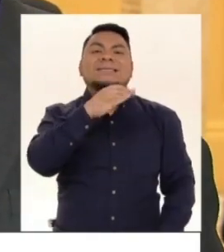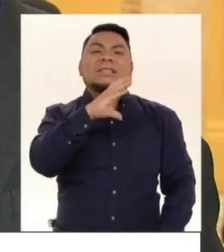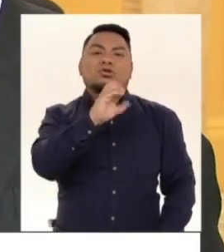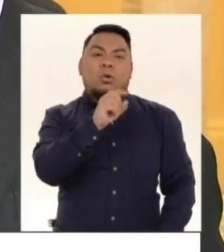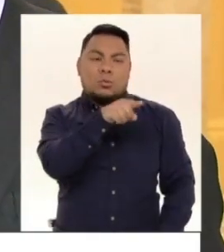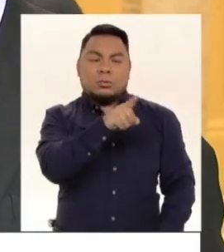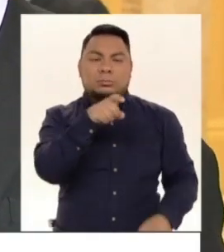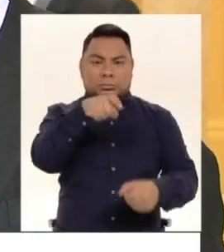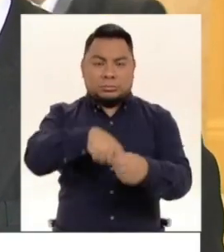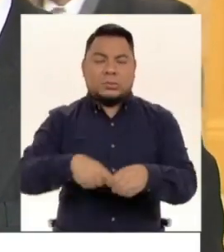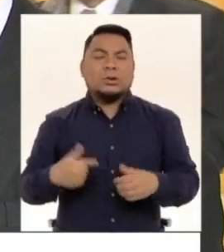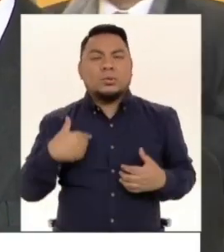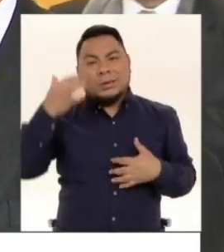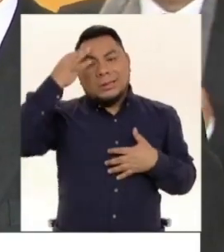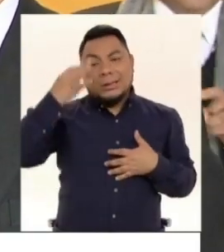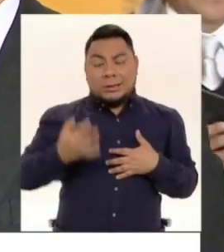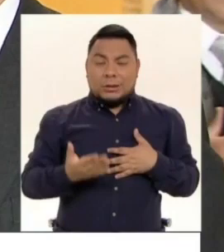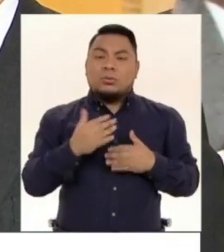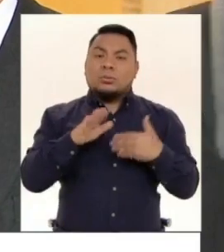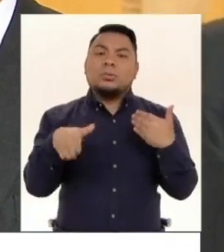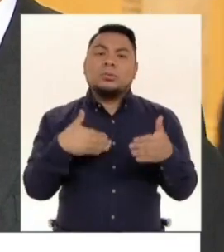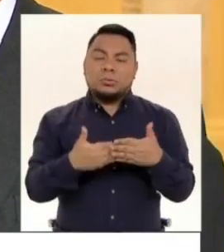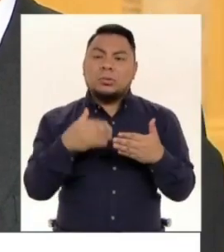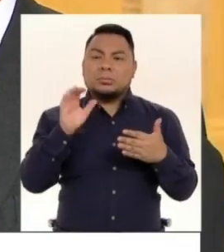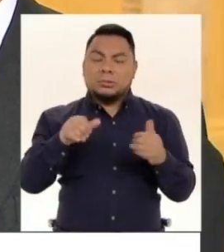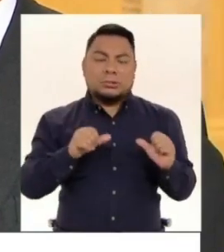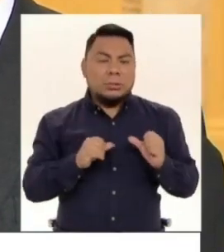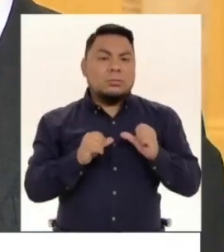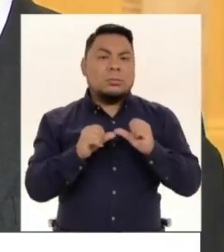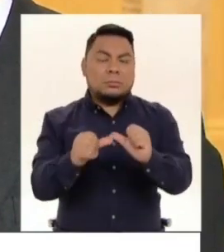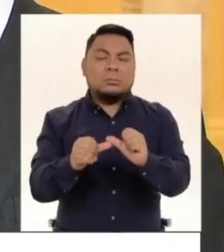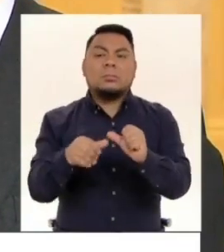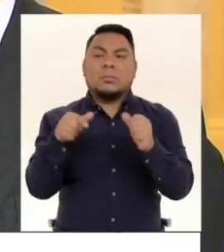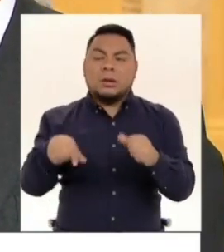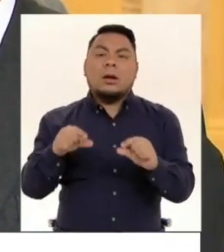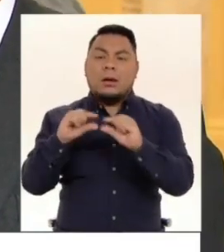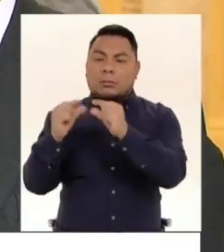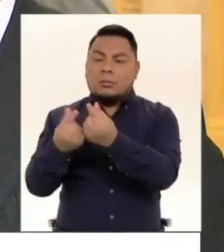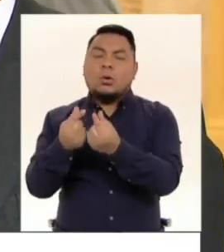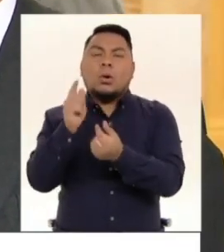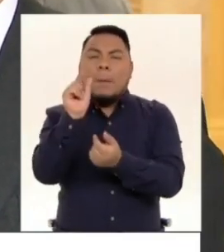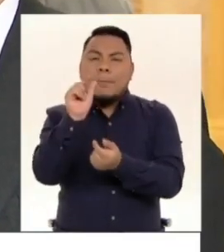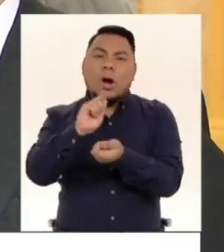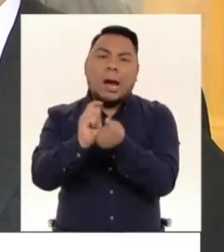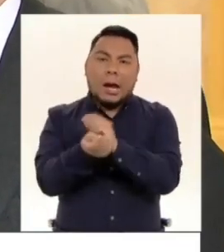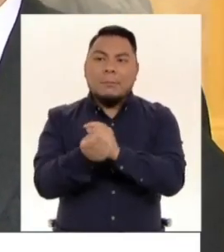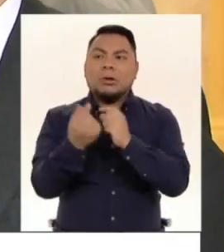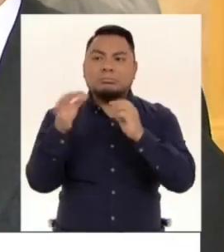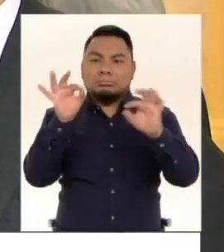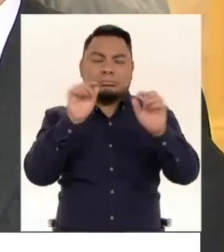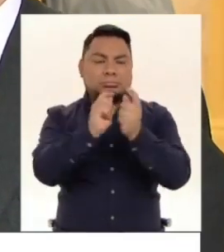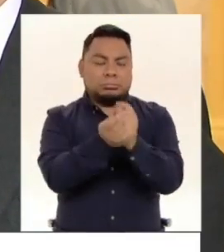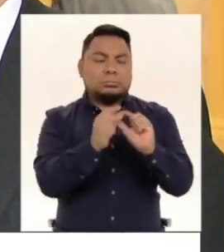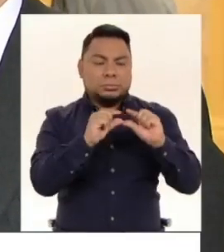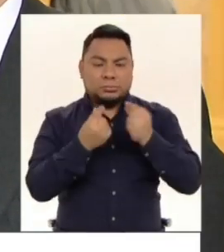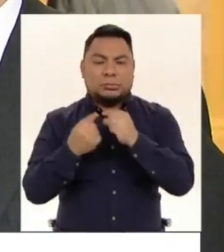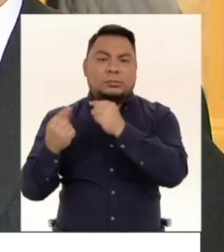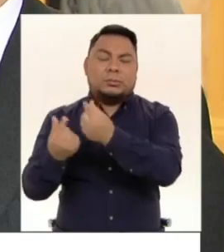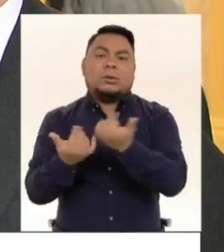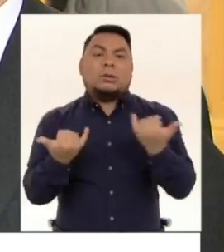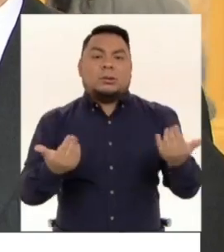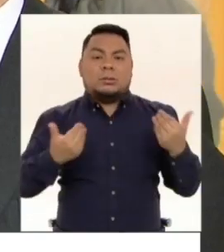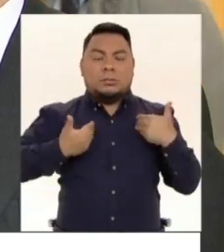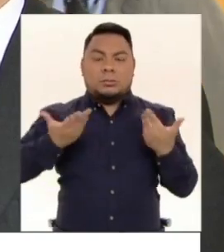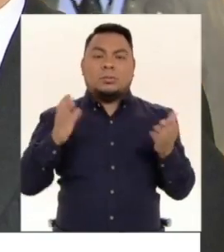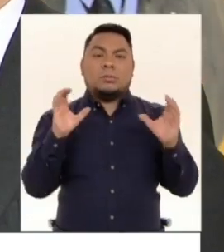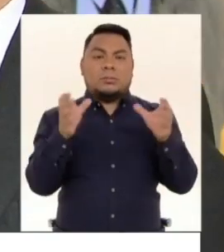creo que la dinámica parlamentaria se va a mantener con estos pequeños cambios y al final vamos a tener un